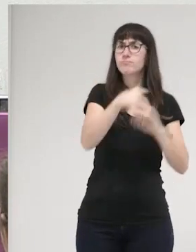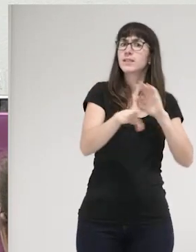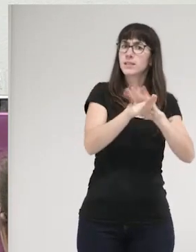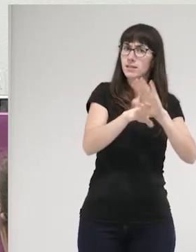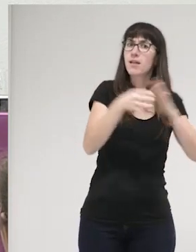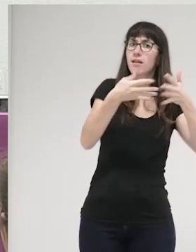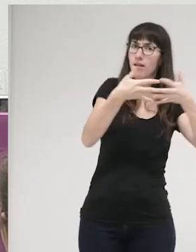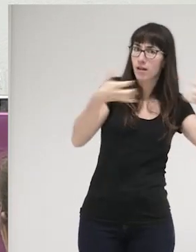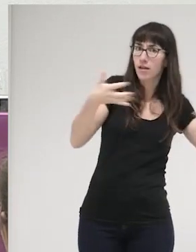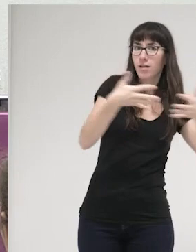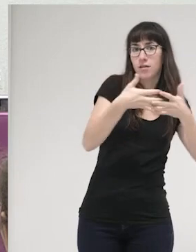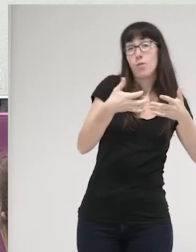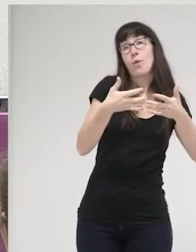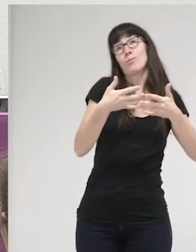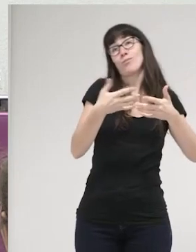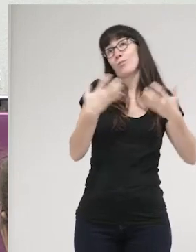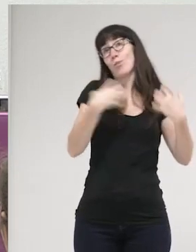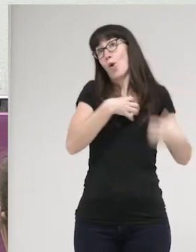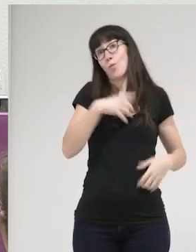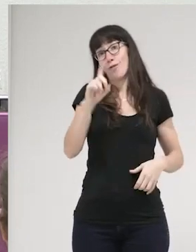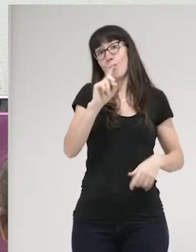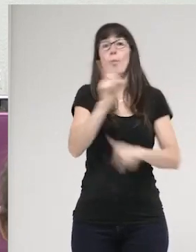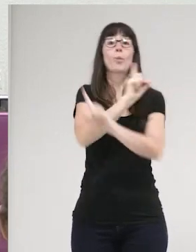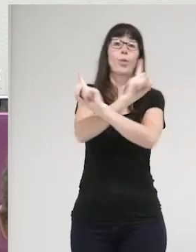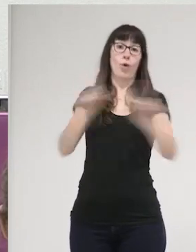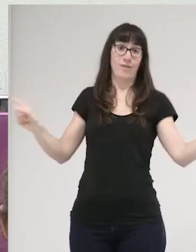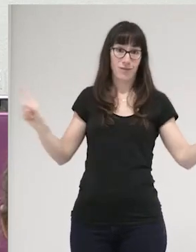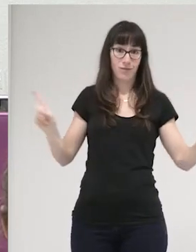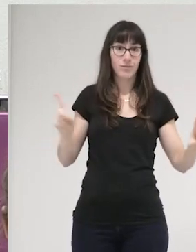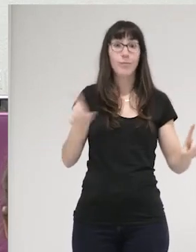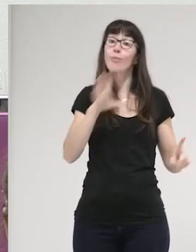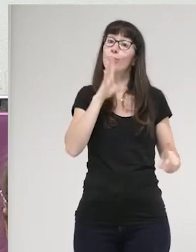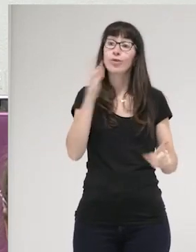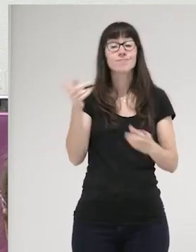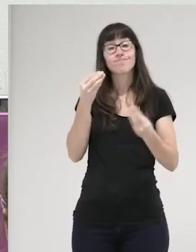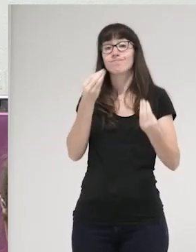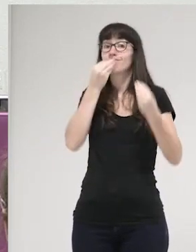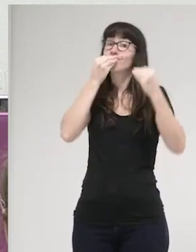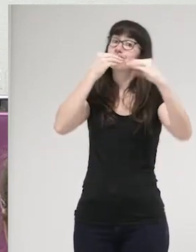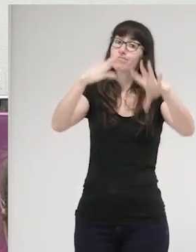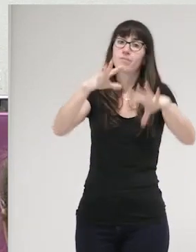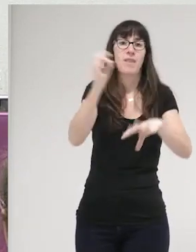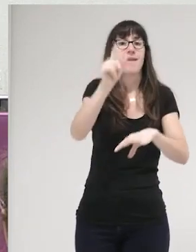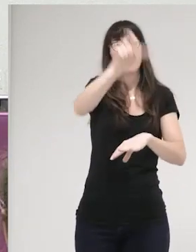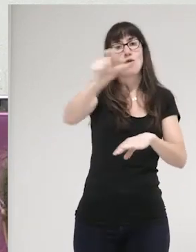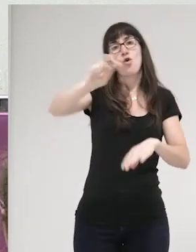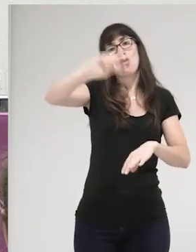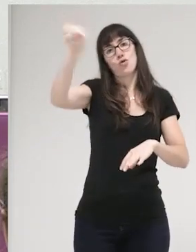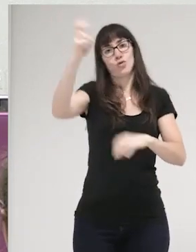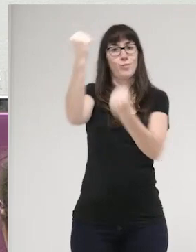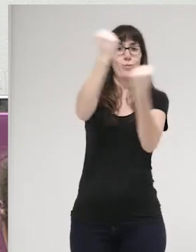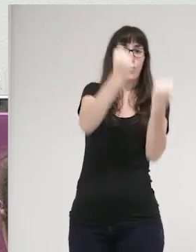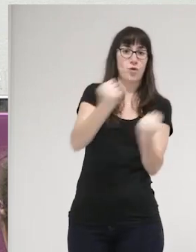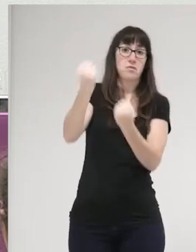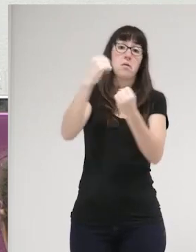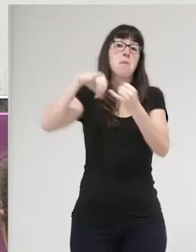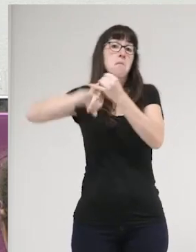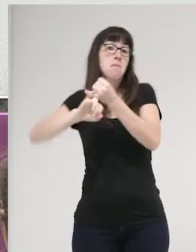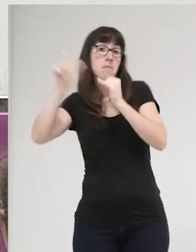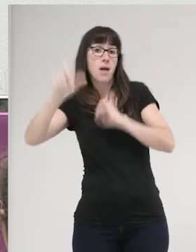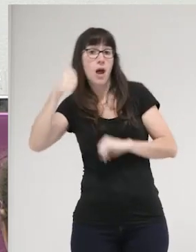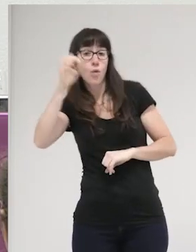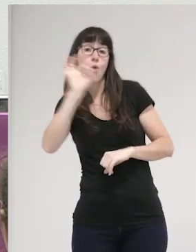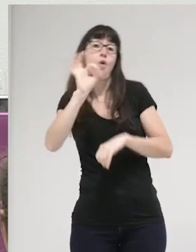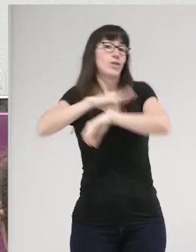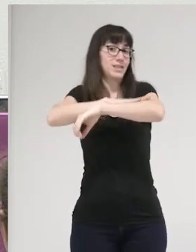prohíbe defenderse, y por tanto deben delegar su protección en otros, ya sea el marido o el